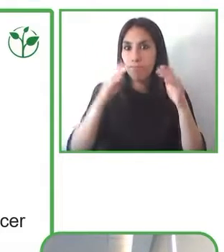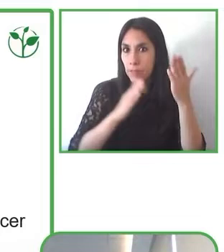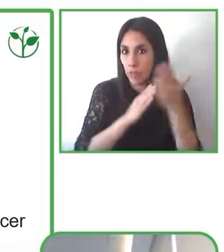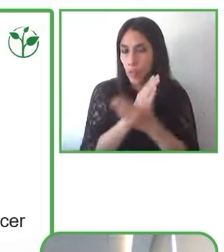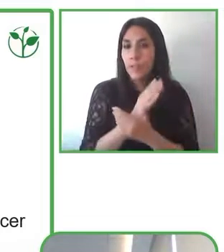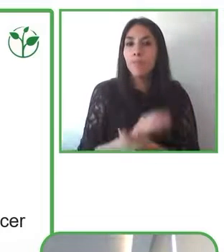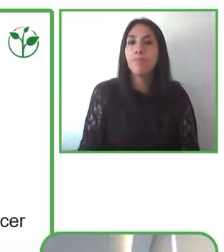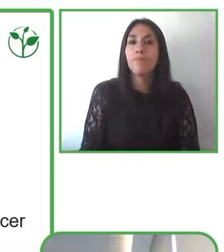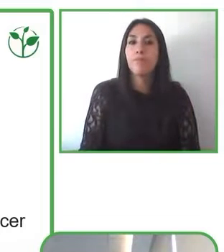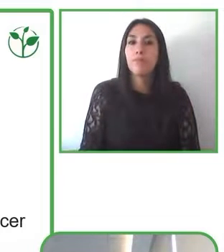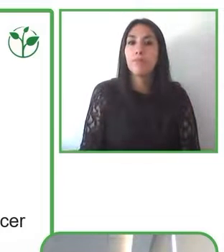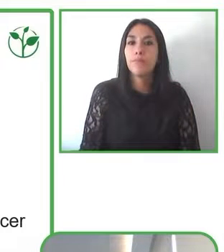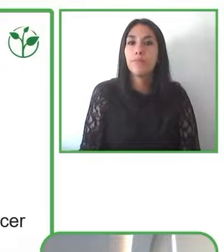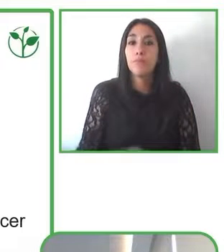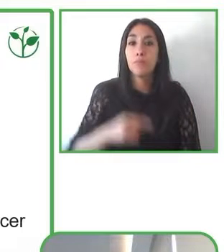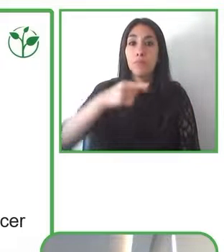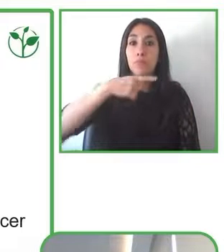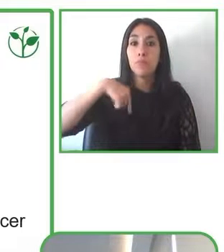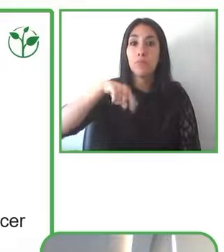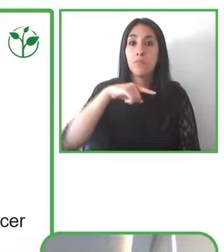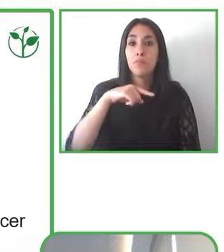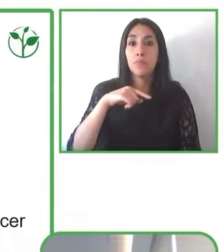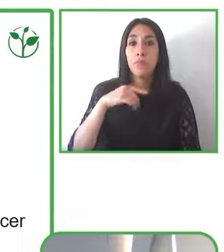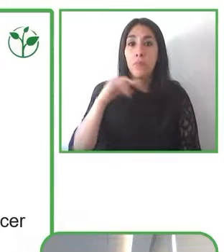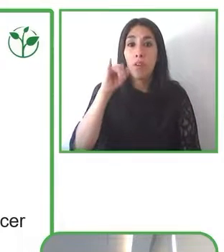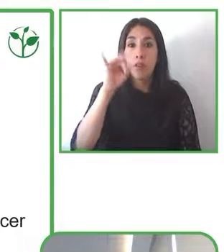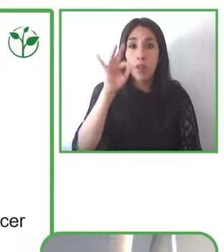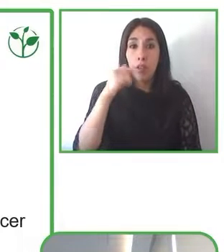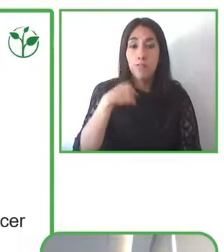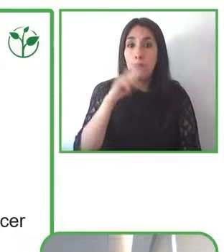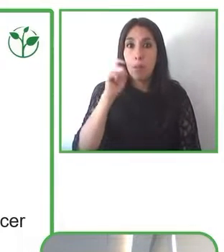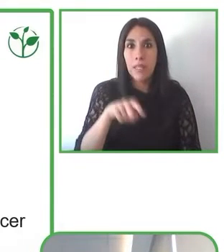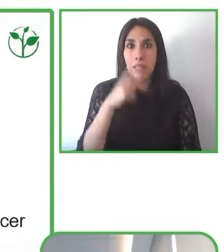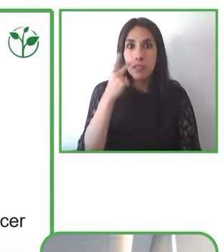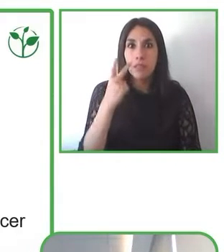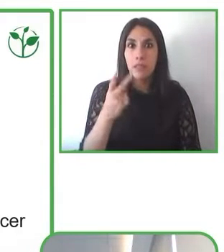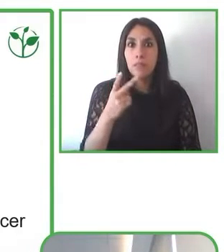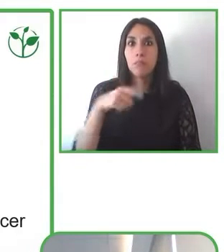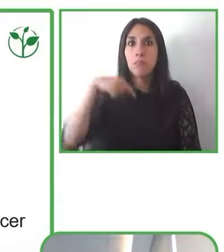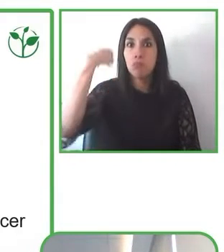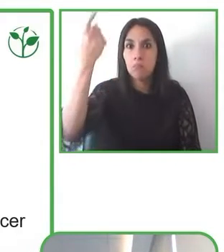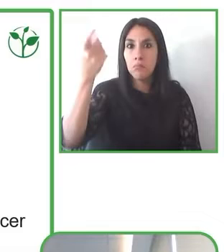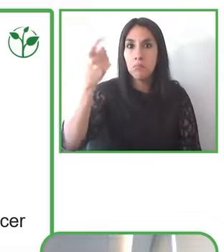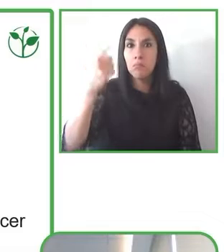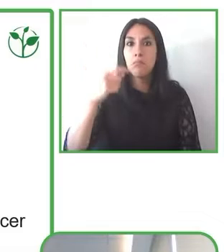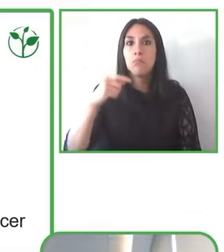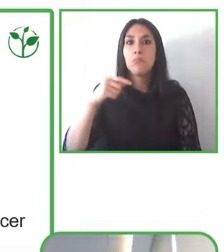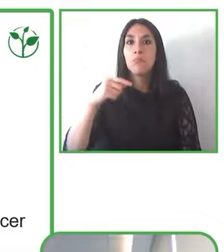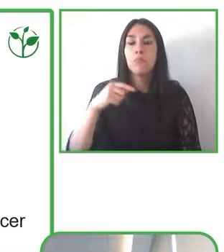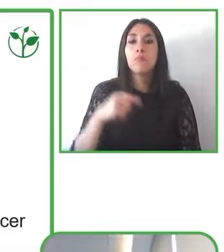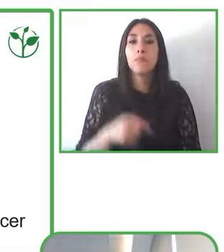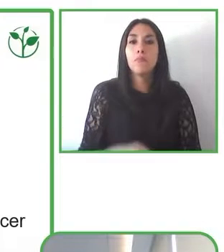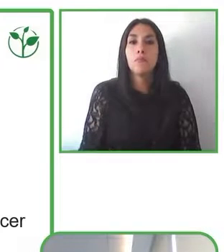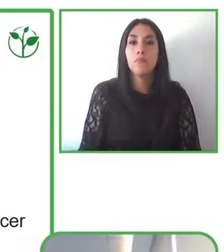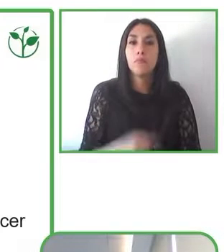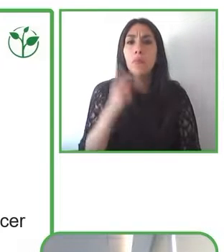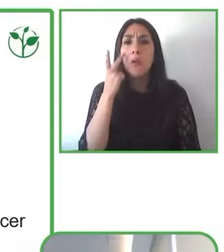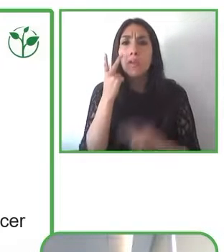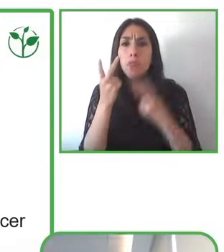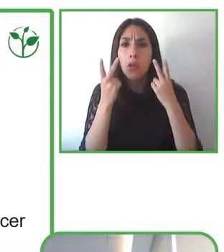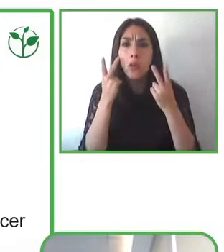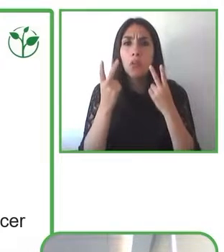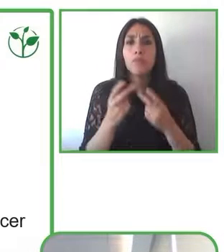próxima y nos vamos encontrando día a día con tendencias y cambios que requieren el análisis desde el diseño universal